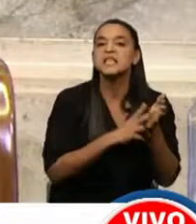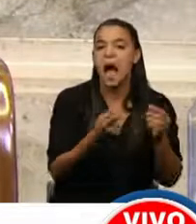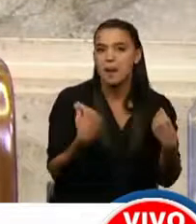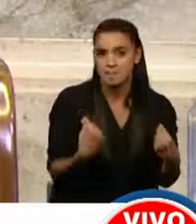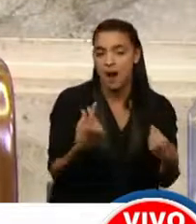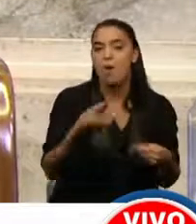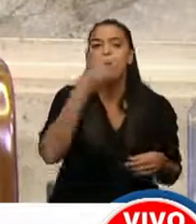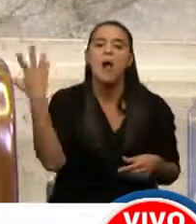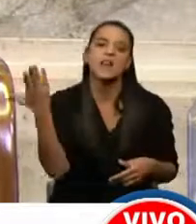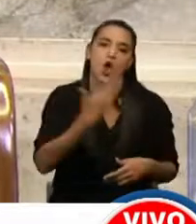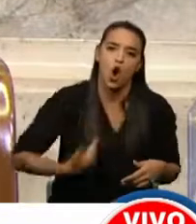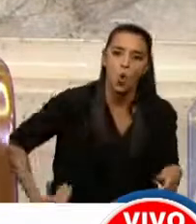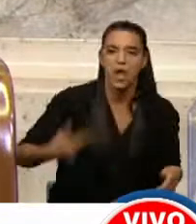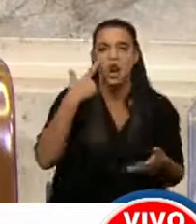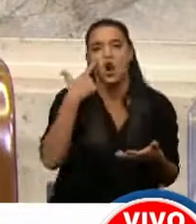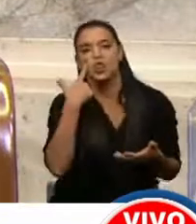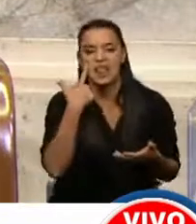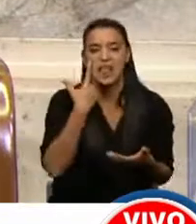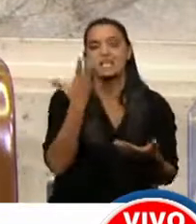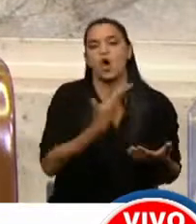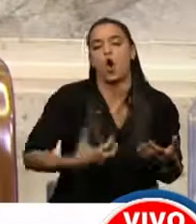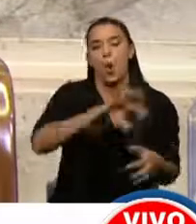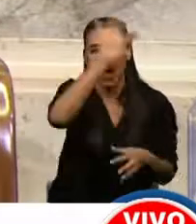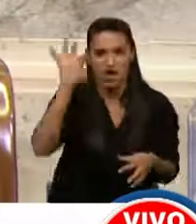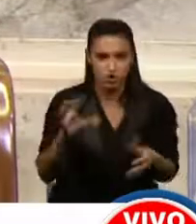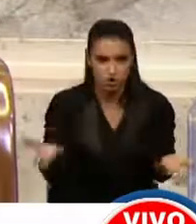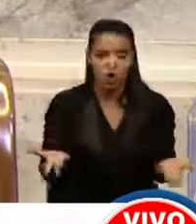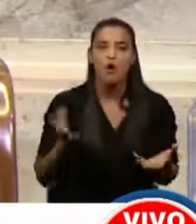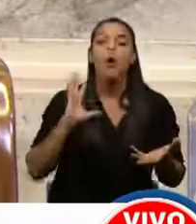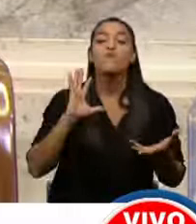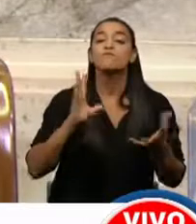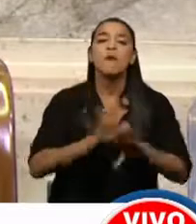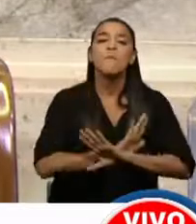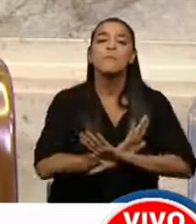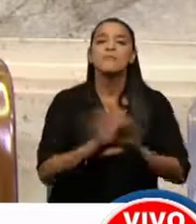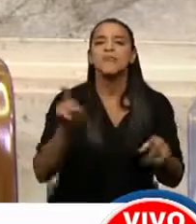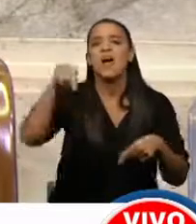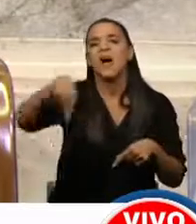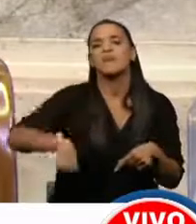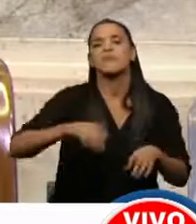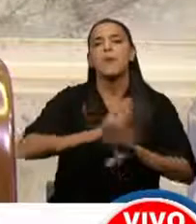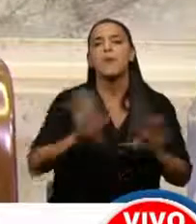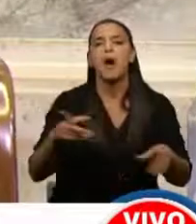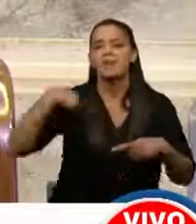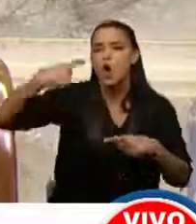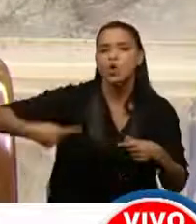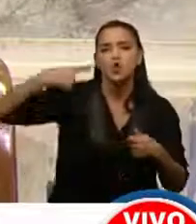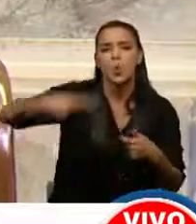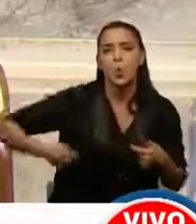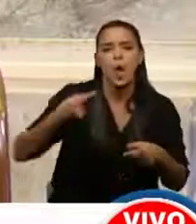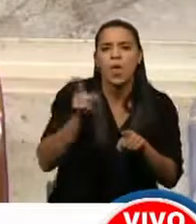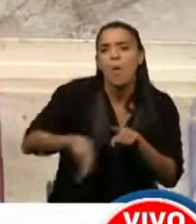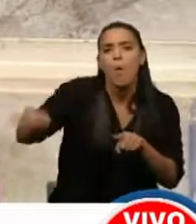gobierno, intendencia o gobernación, de forma de terminar con esta fiesta del déficit continuo en la Argentina